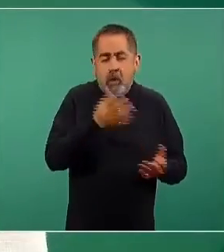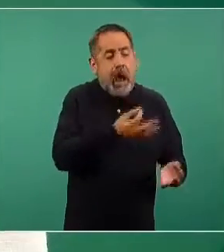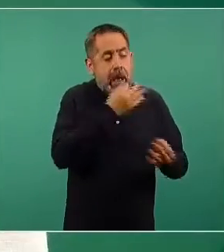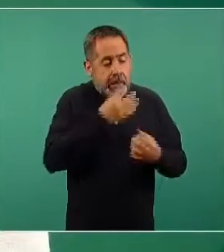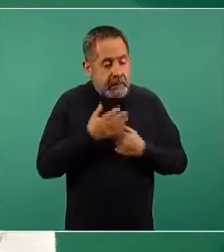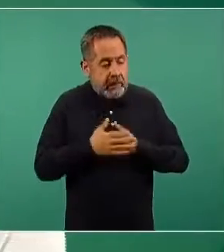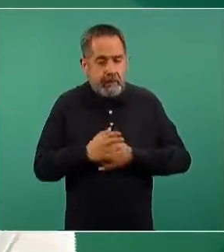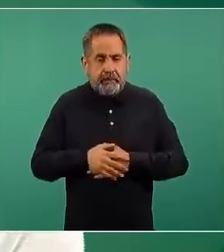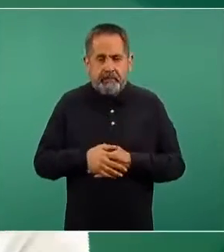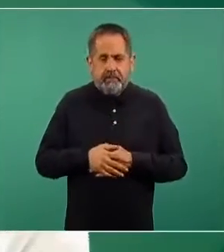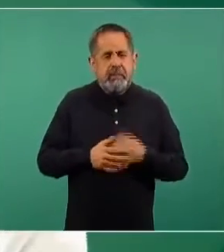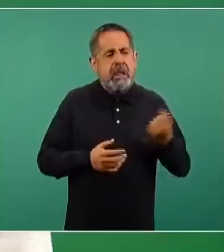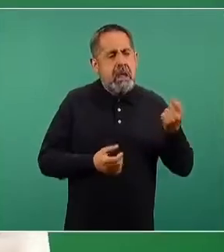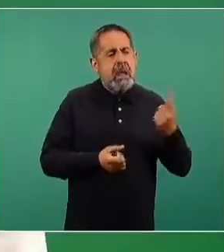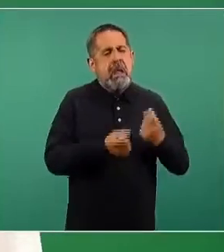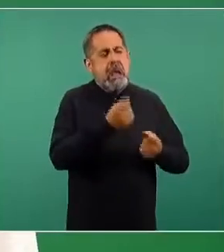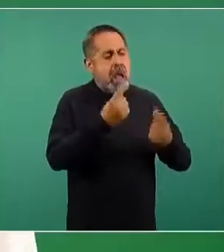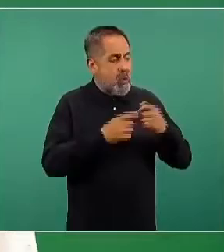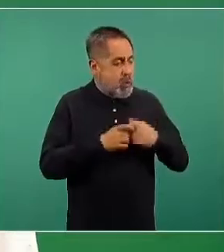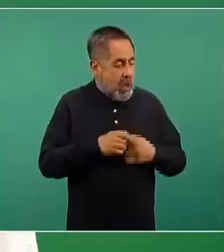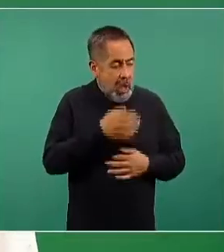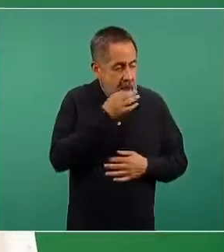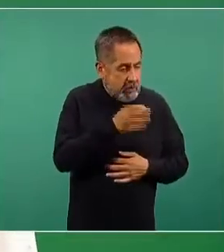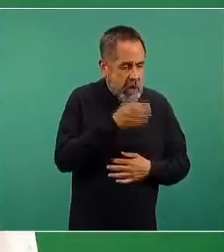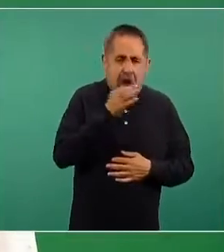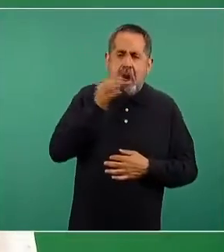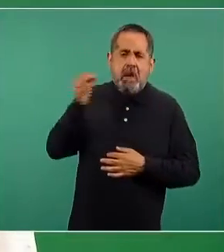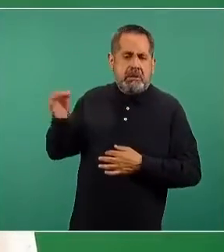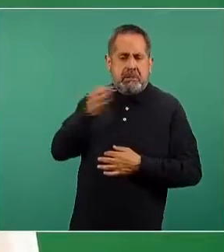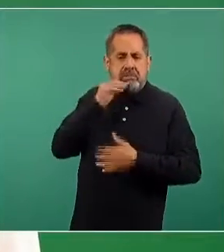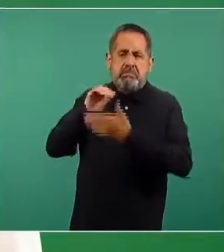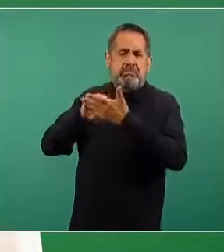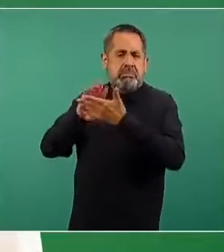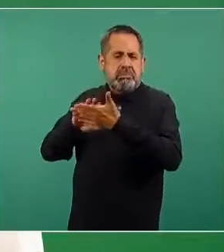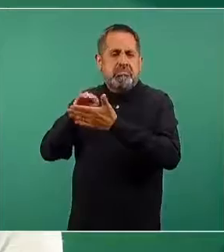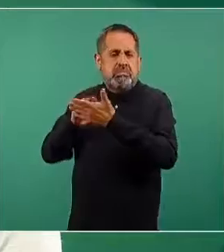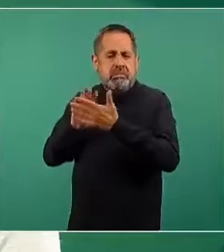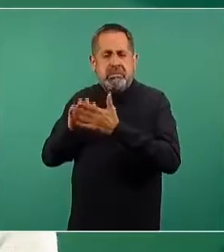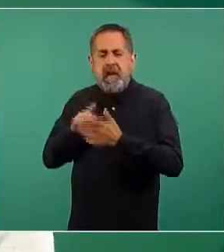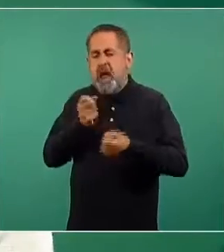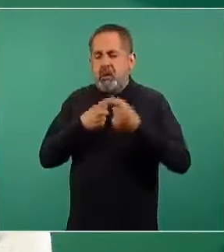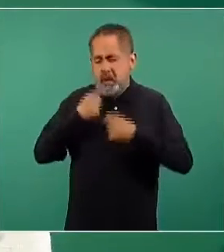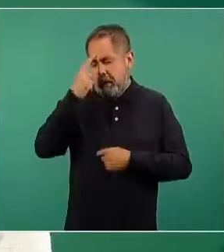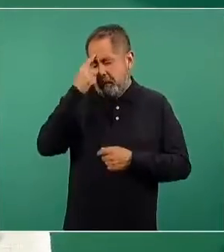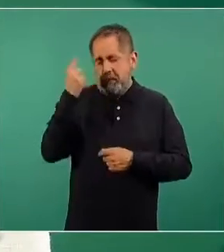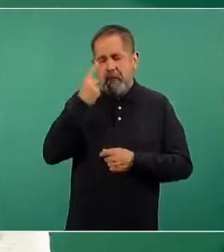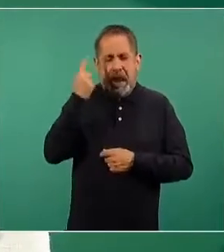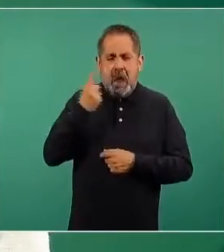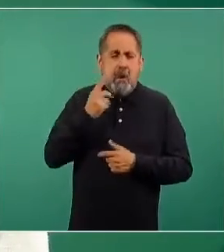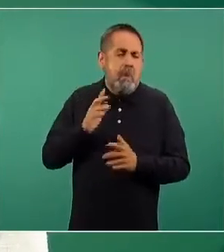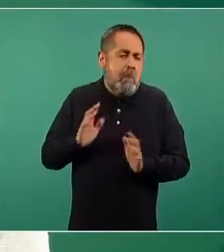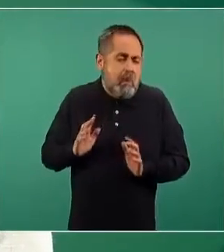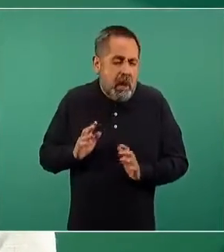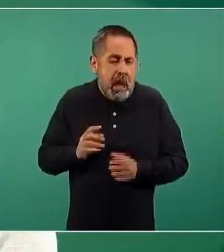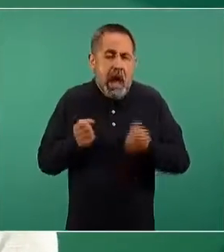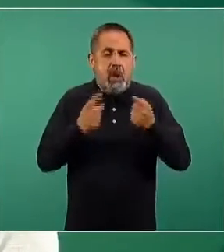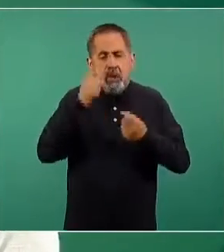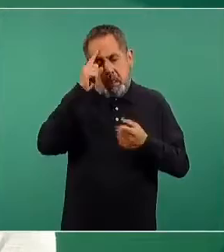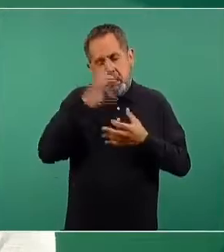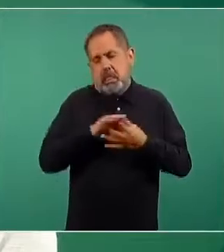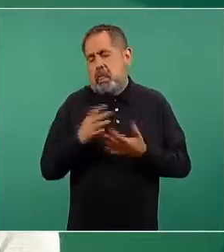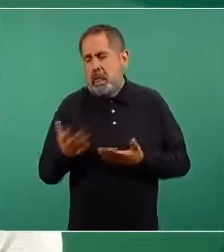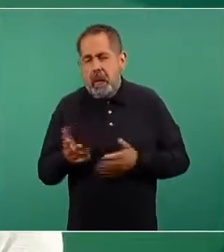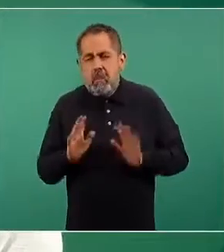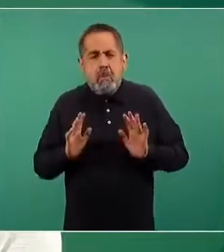algunas de estas reacciones, que las informamos todos los días, como mareo, alguna persona ocasionalmente se ha desmayado,